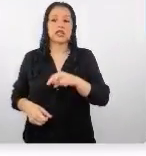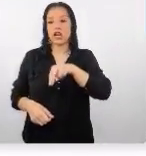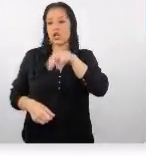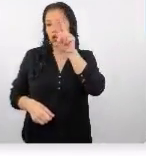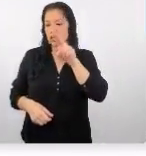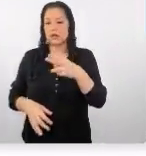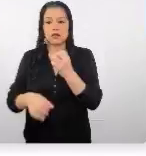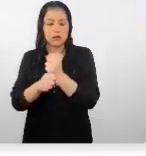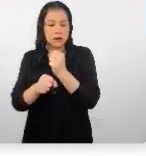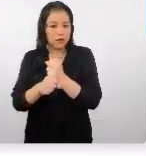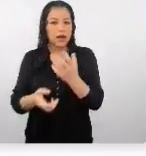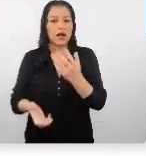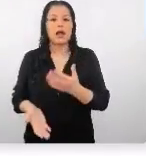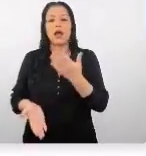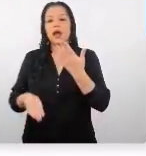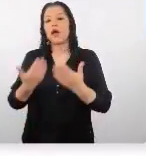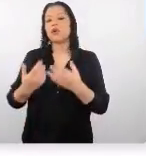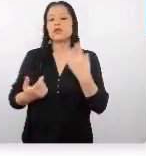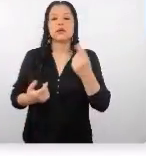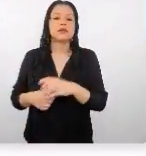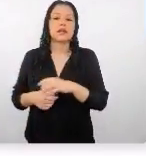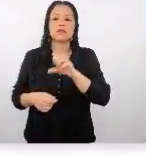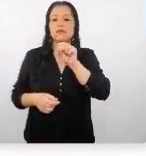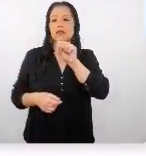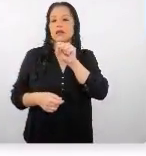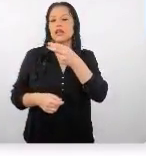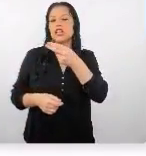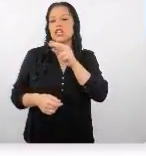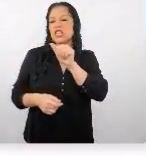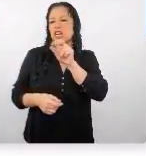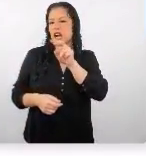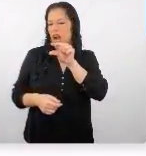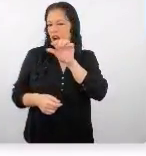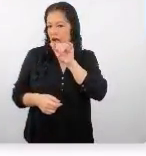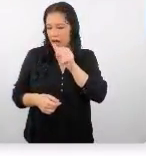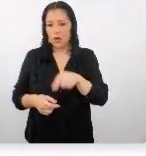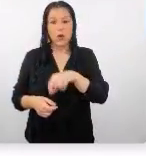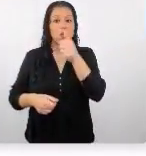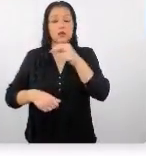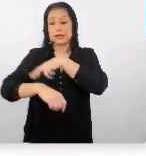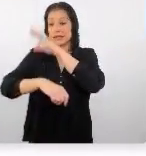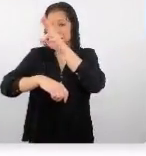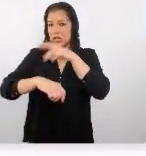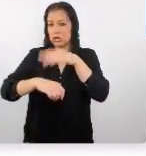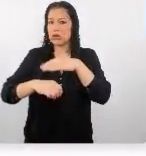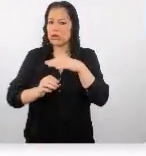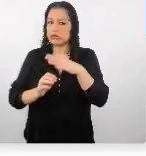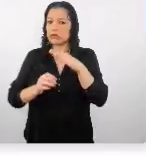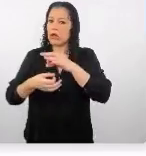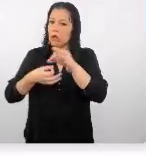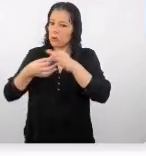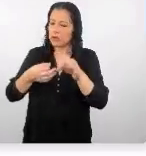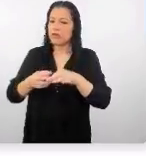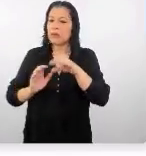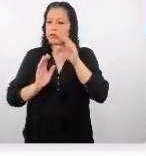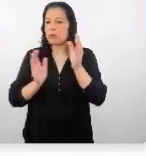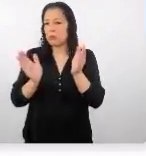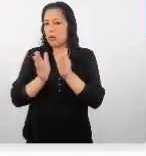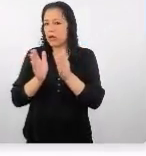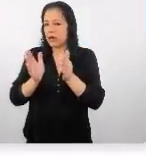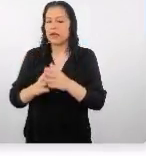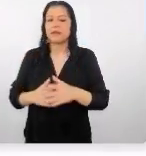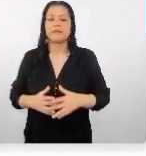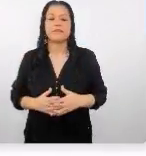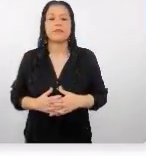operando solo en Shanghai o en regiones más pequeñas pero